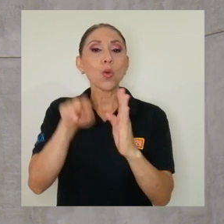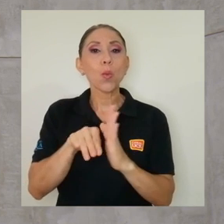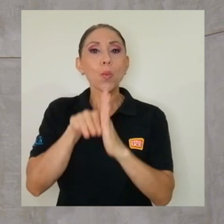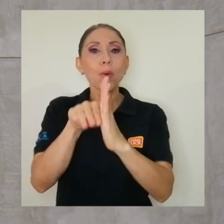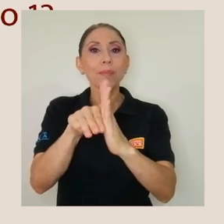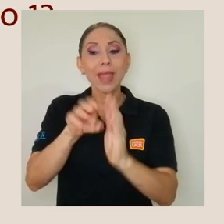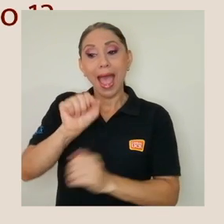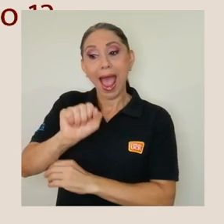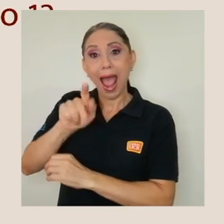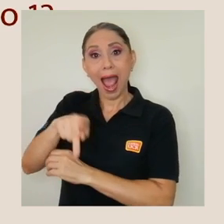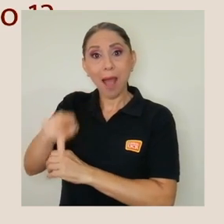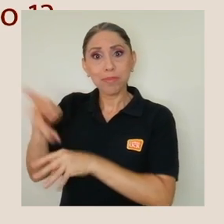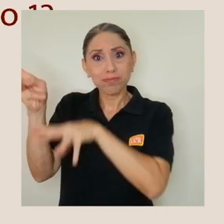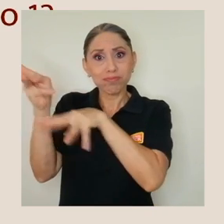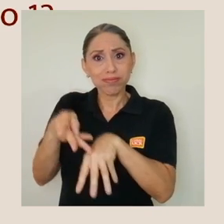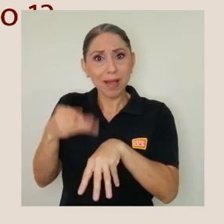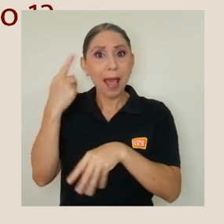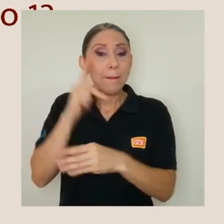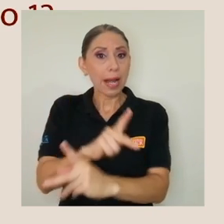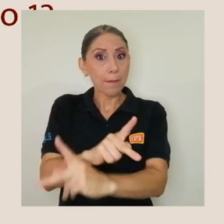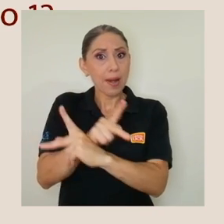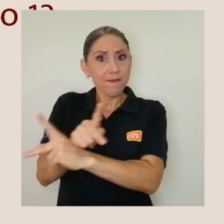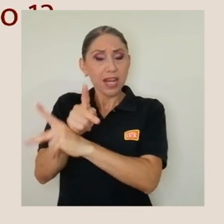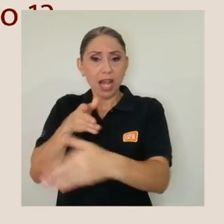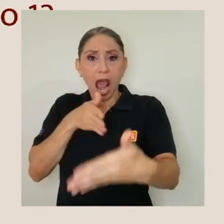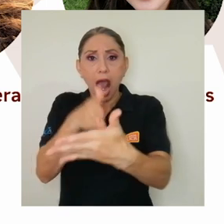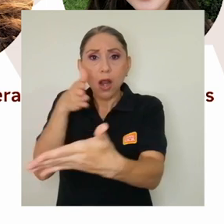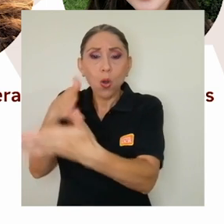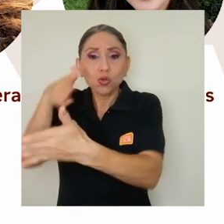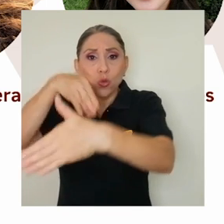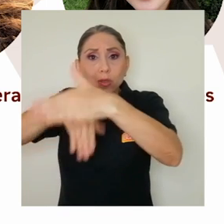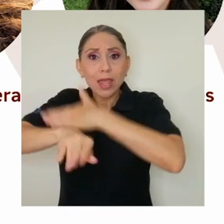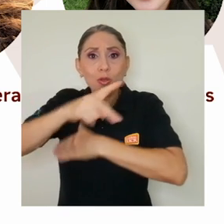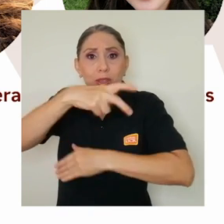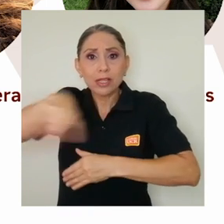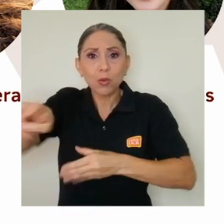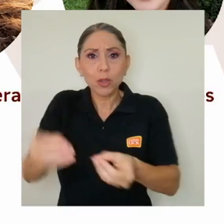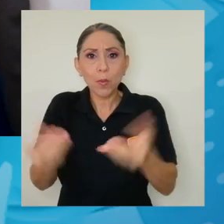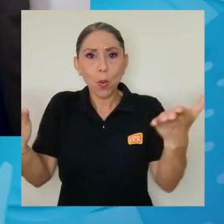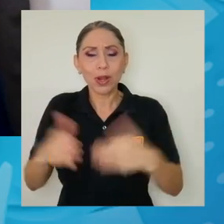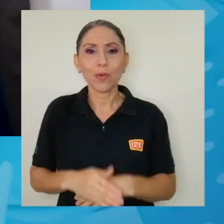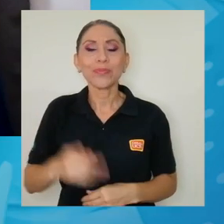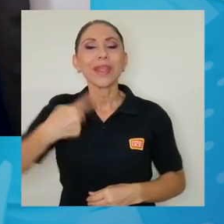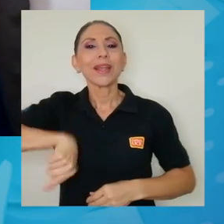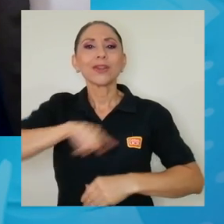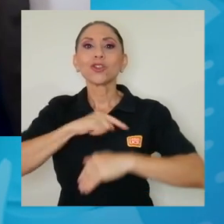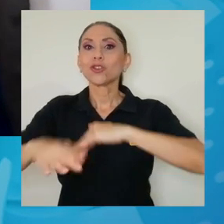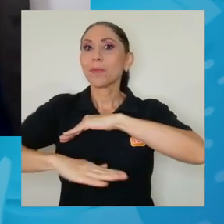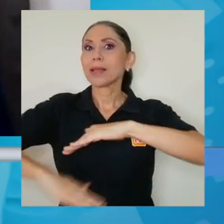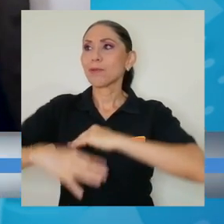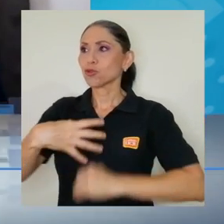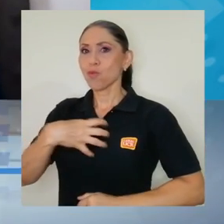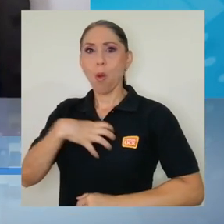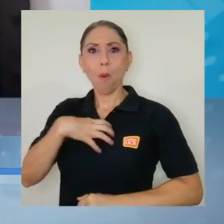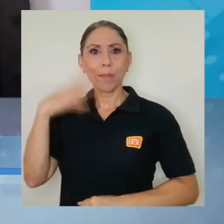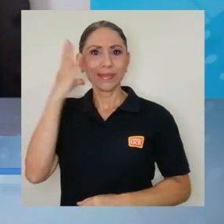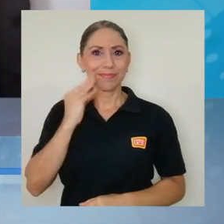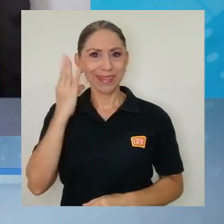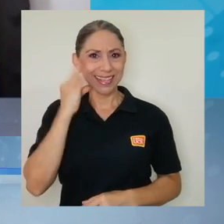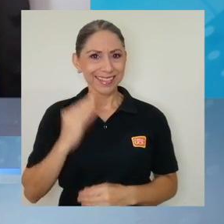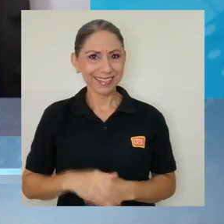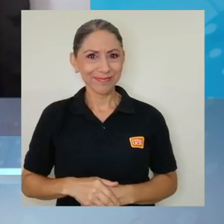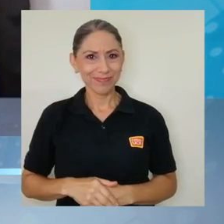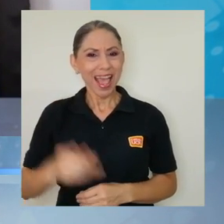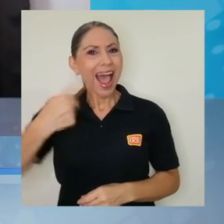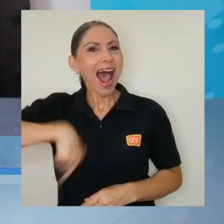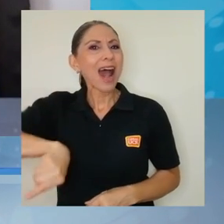aplicación móvil para prevenir el acoso en el transporte público. Nos basamos en nuestras experiencias, en qué nos gustaría